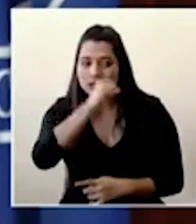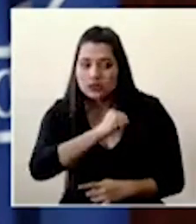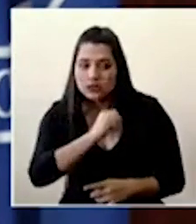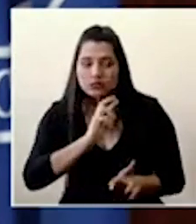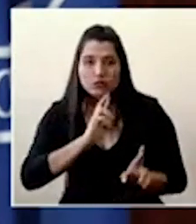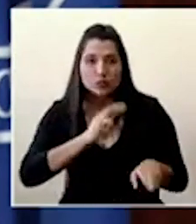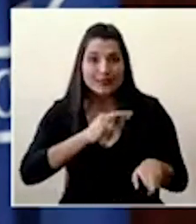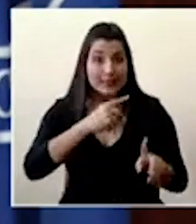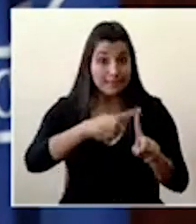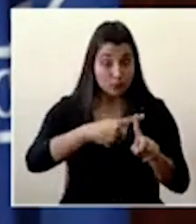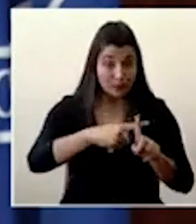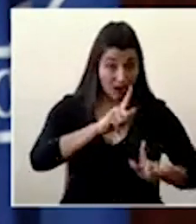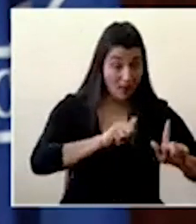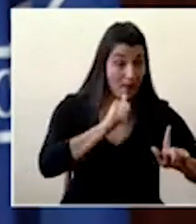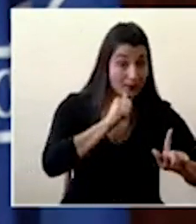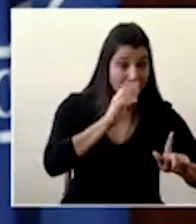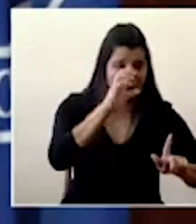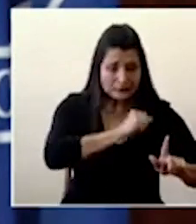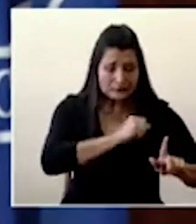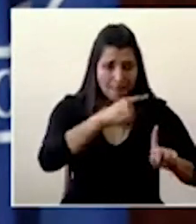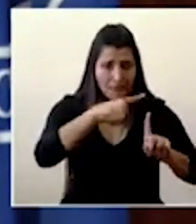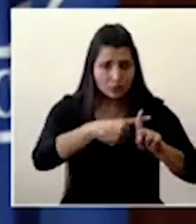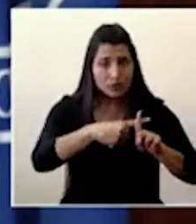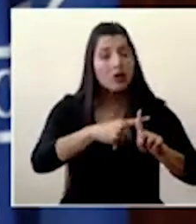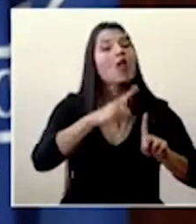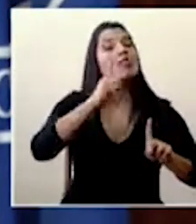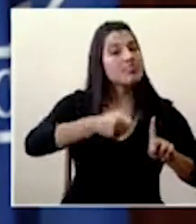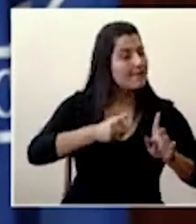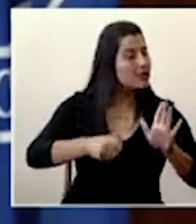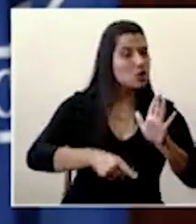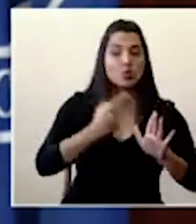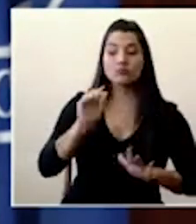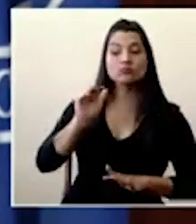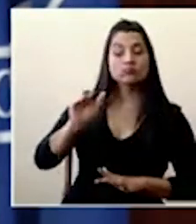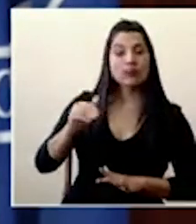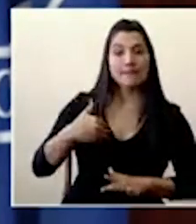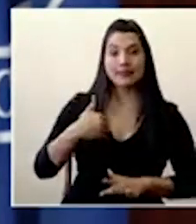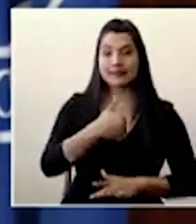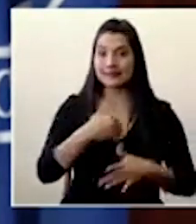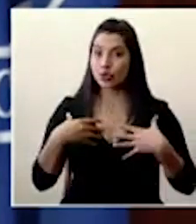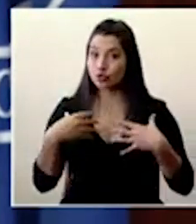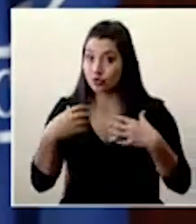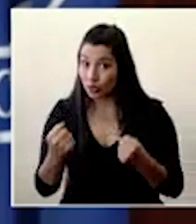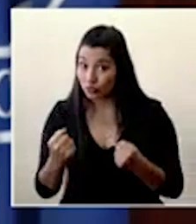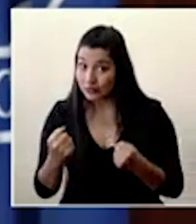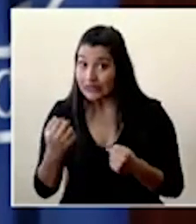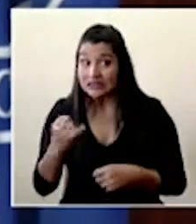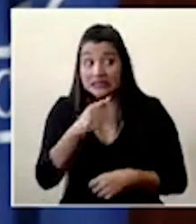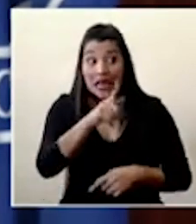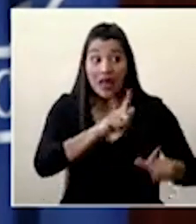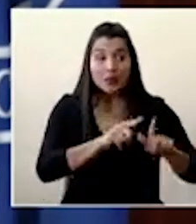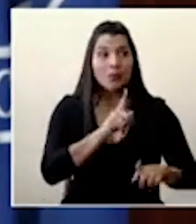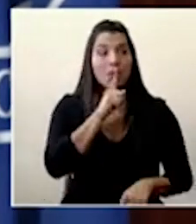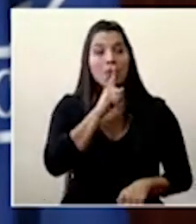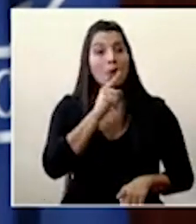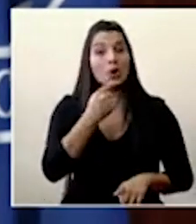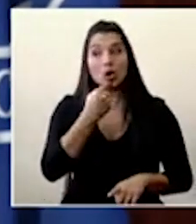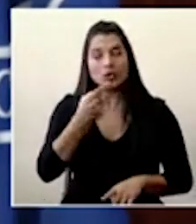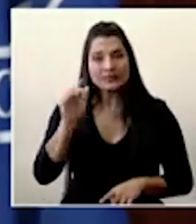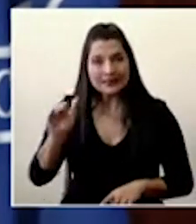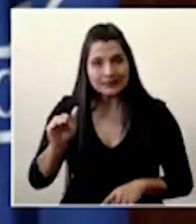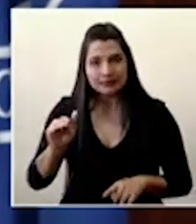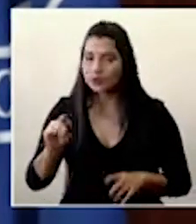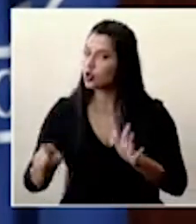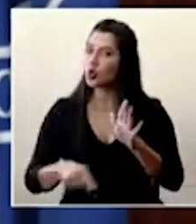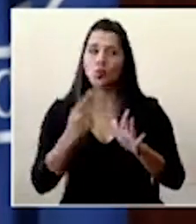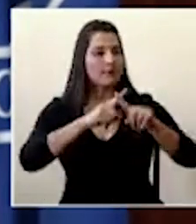sospechoso, lo tienen que notificar inmediatamente al Ministerio de Salud. Si no lo hicieron de esa forma, automáticamente se les